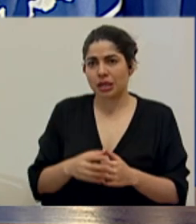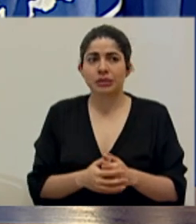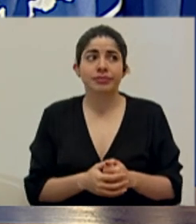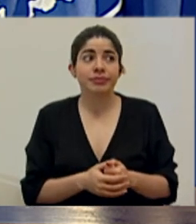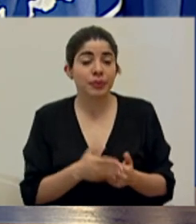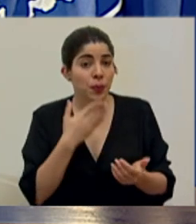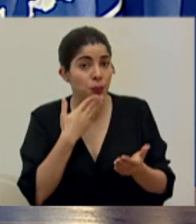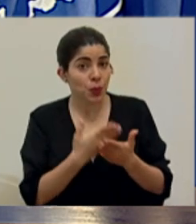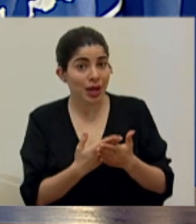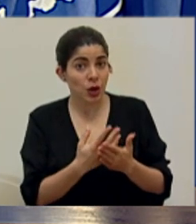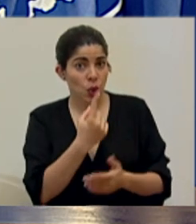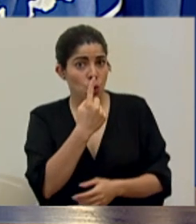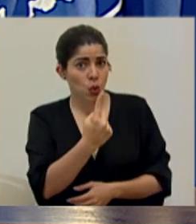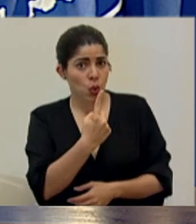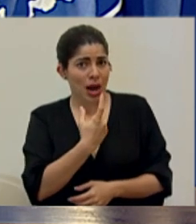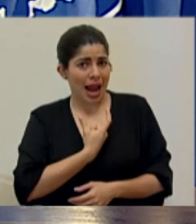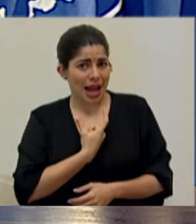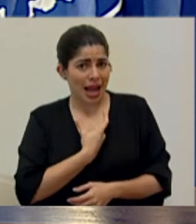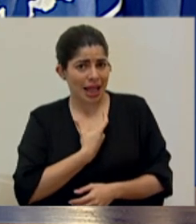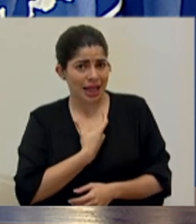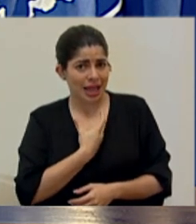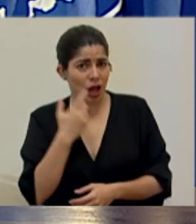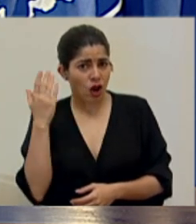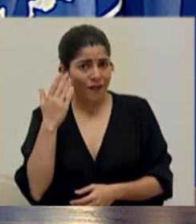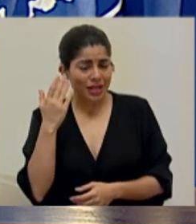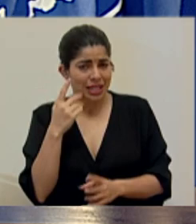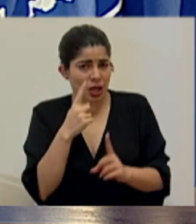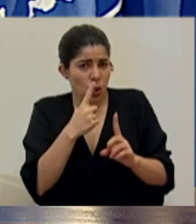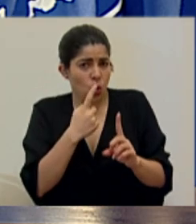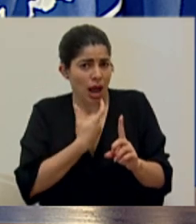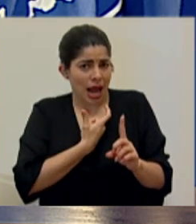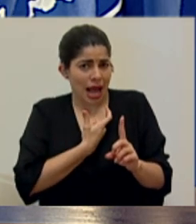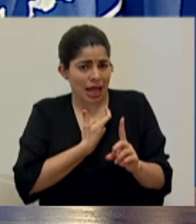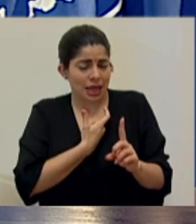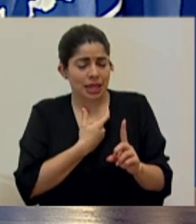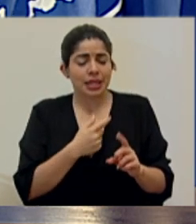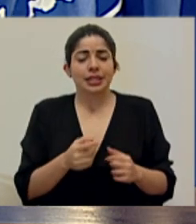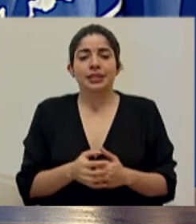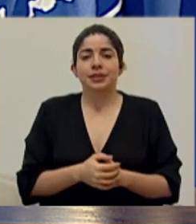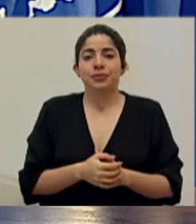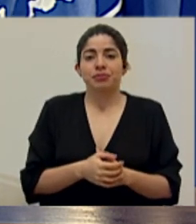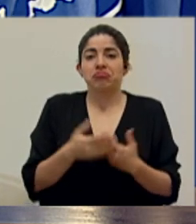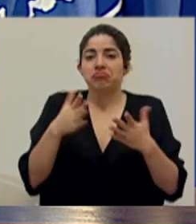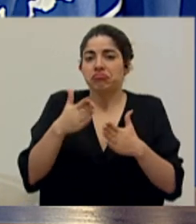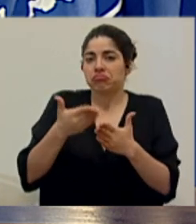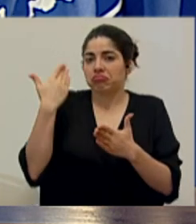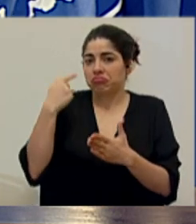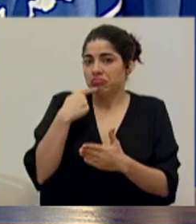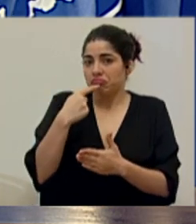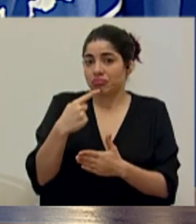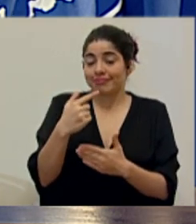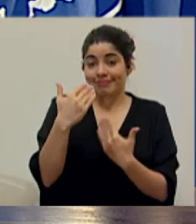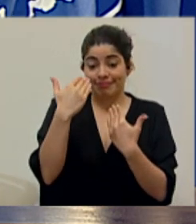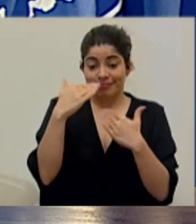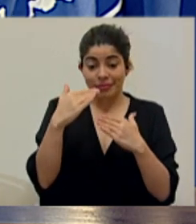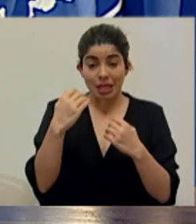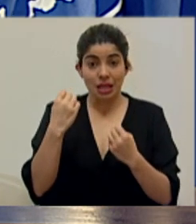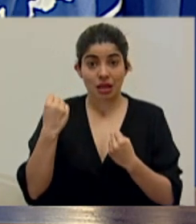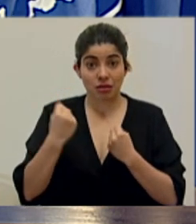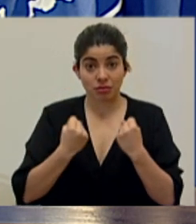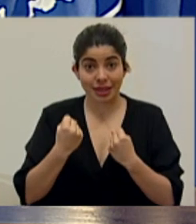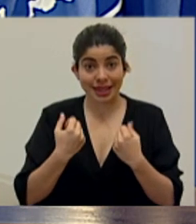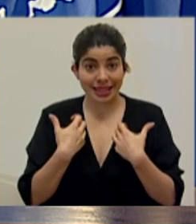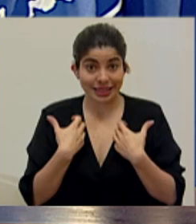Bueno, del alcalde, porque había uno en la conferencia. En todo caso, es lo que ya hemos señalado. La restricción vehicular